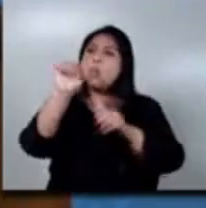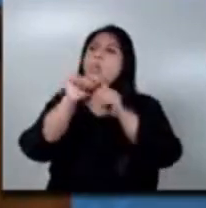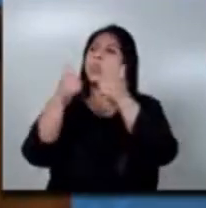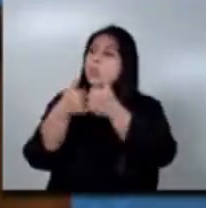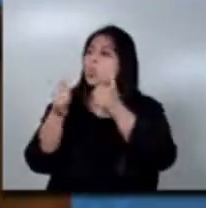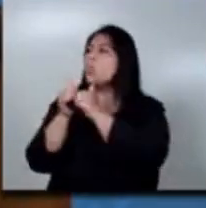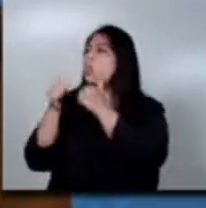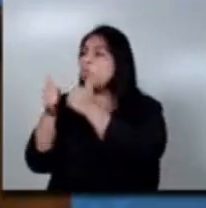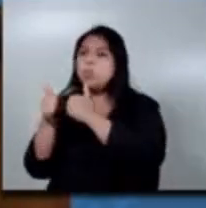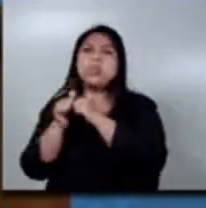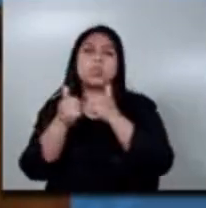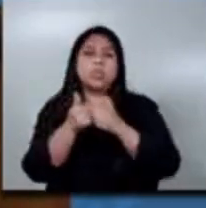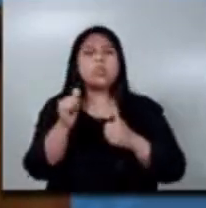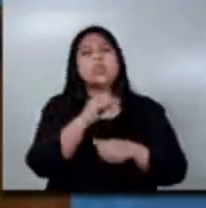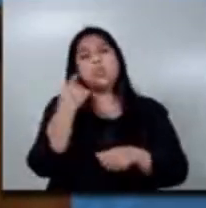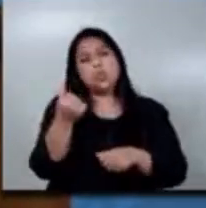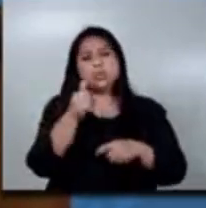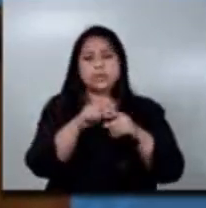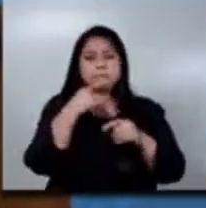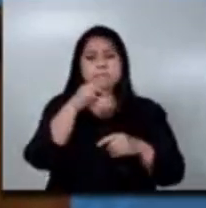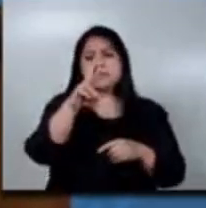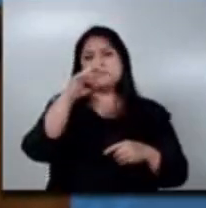como síndrome de Rett y otras más que hay en Guatemala.